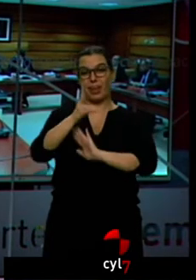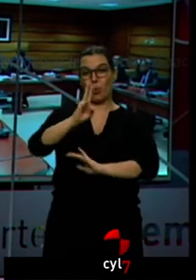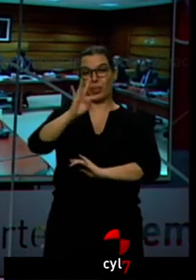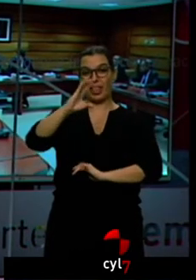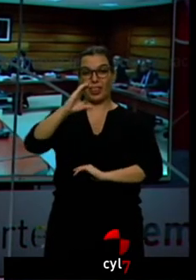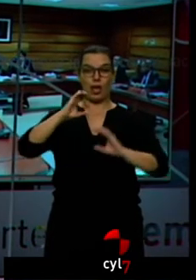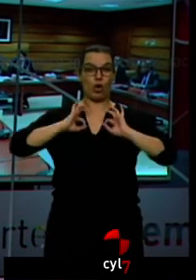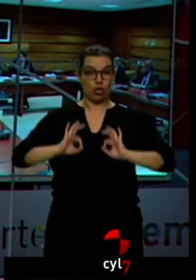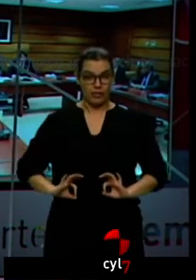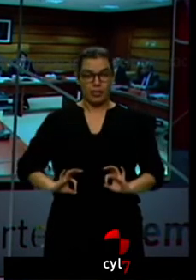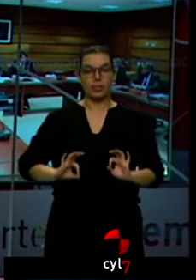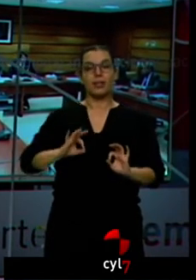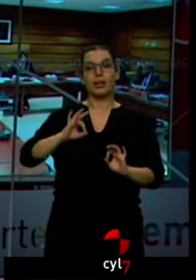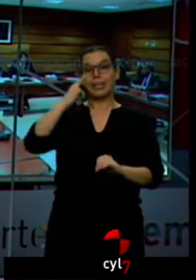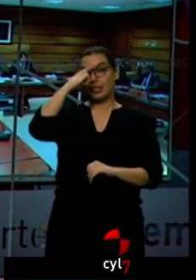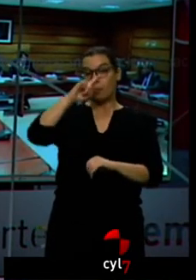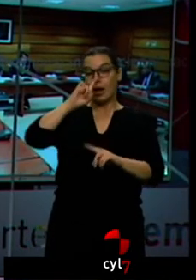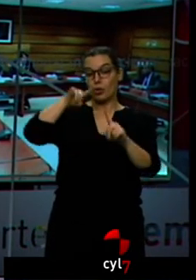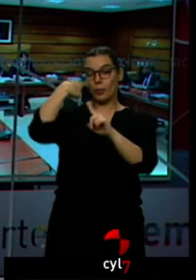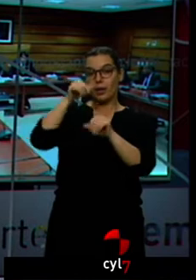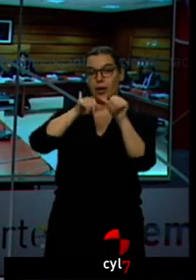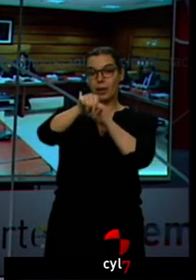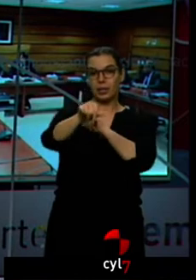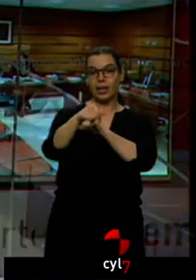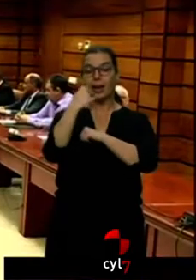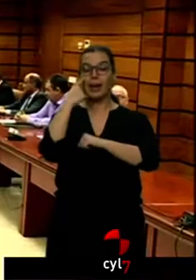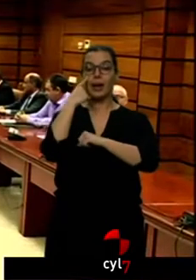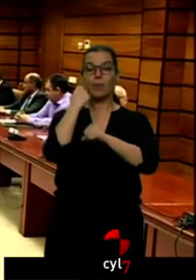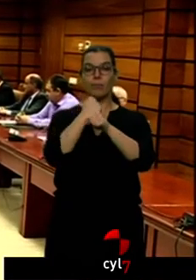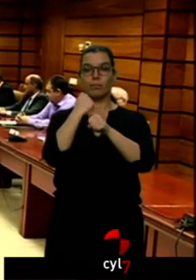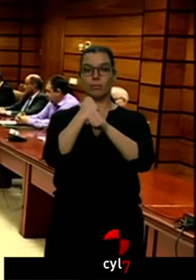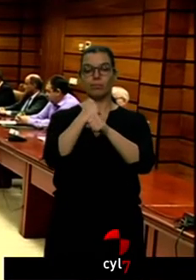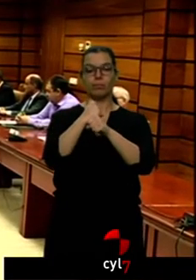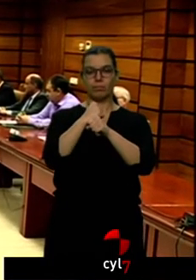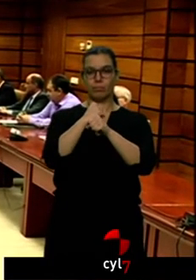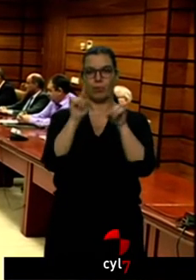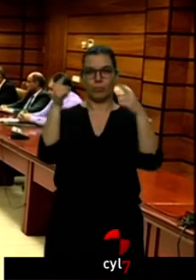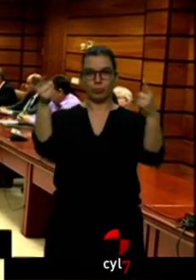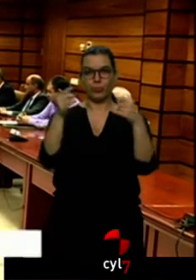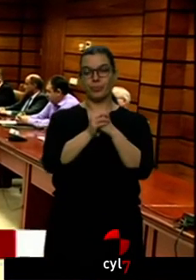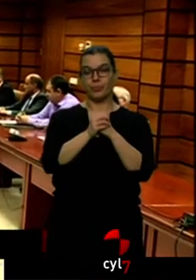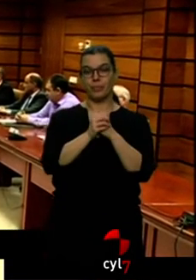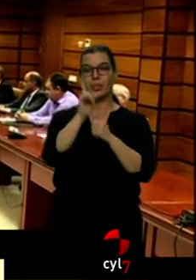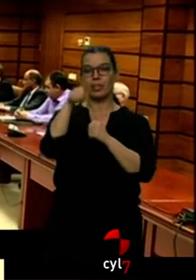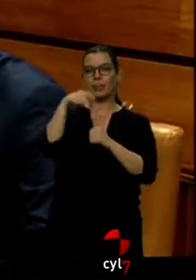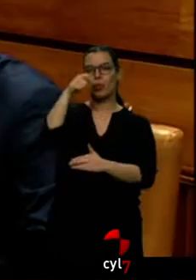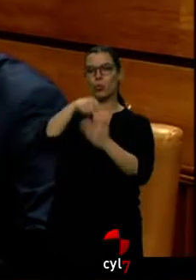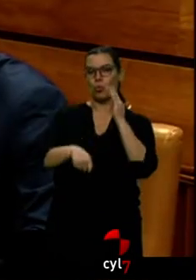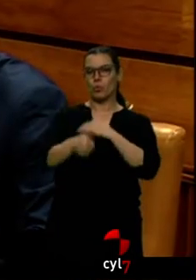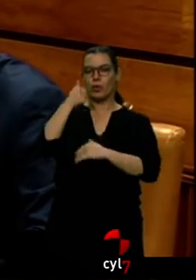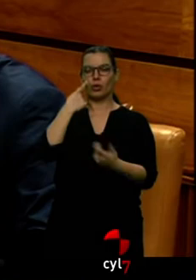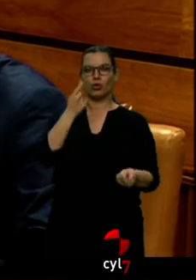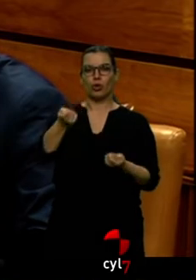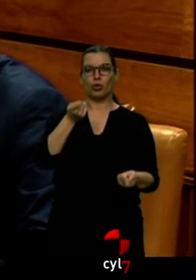a partir de este 2019 se van a reforzar las inspecciones a este colectivo. Igual que se endurecerán los controles a las